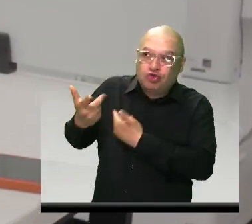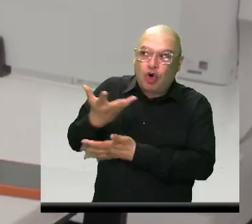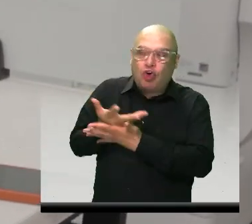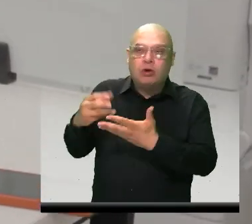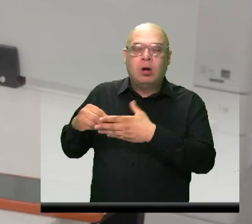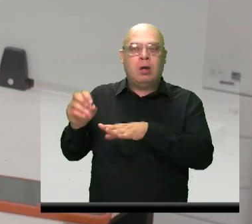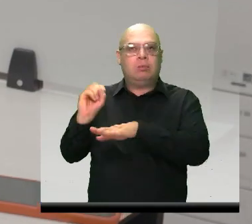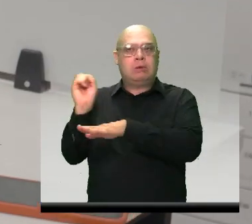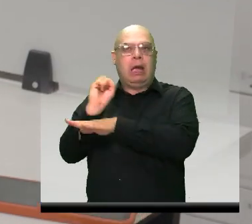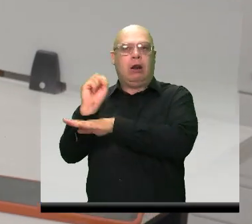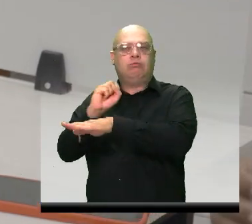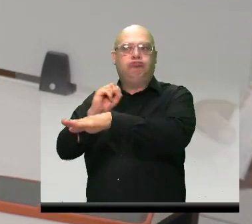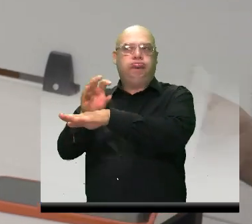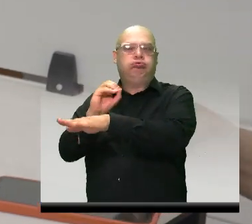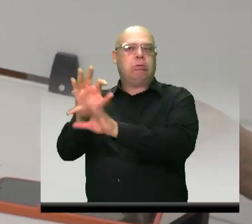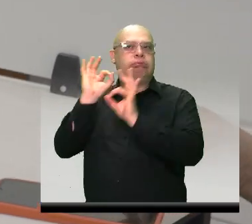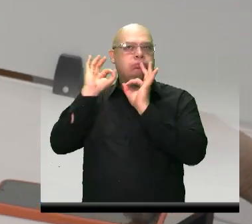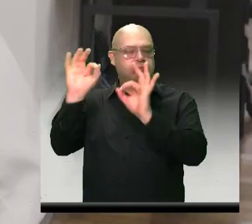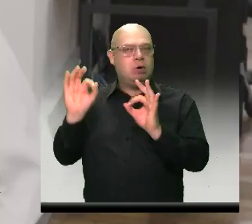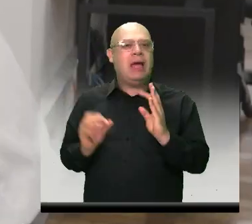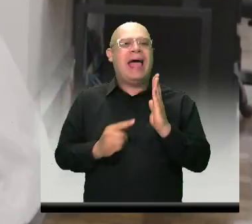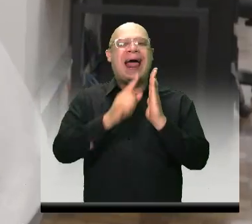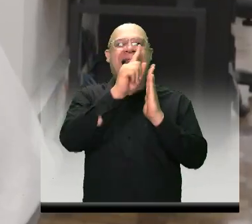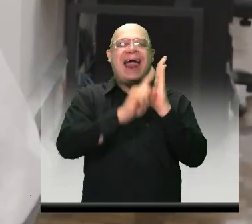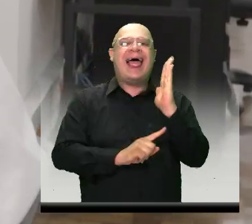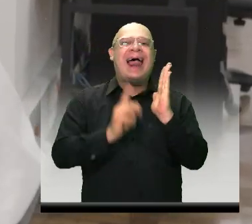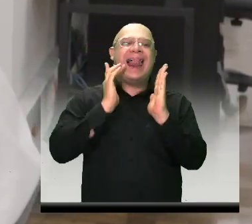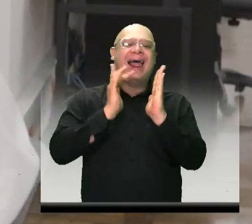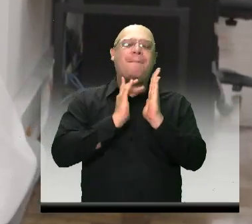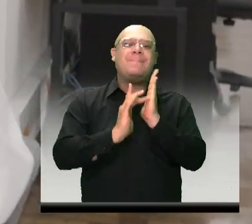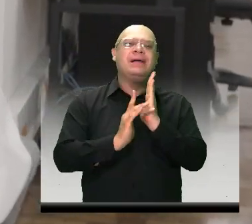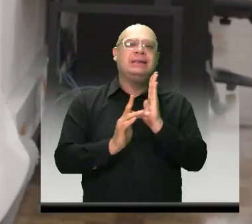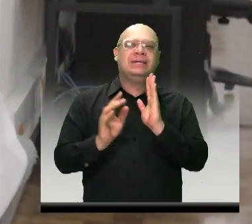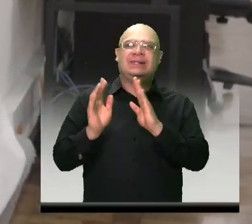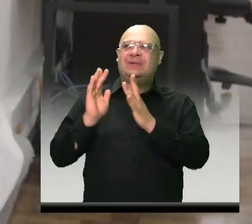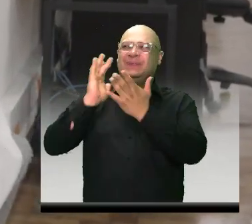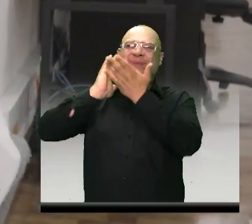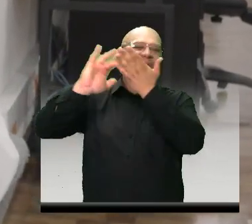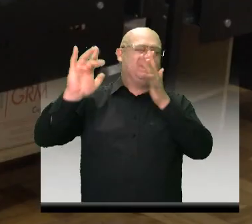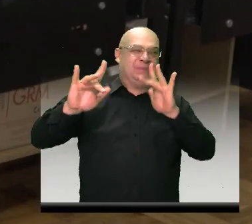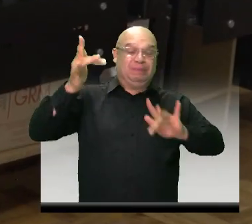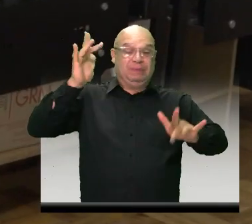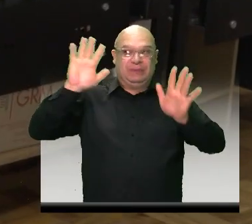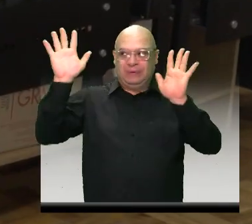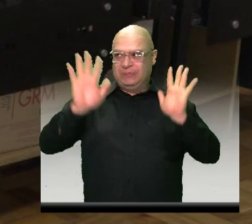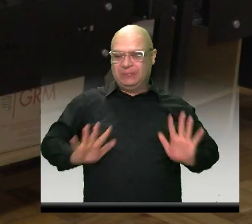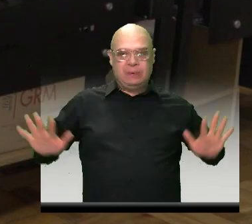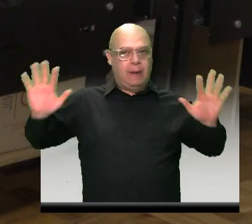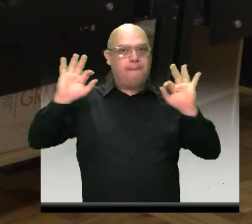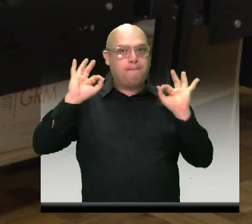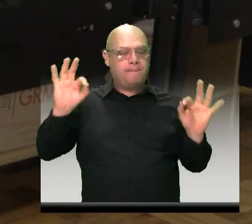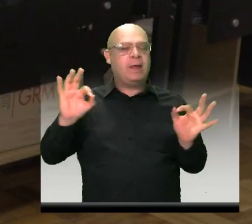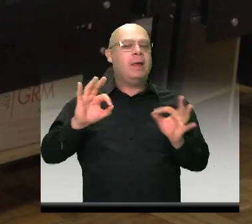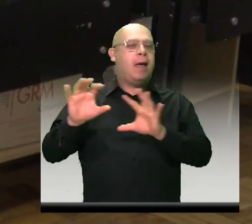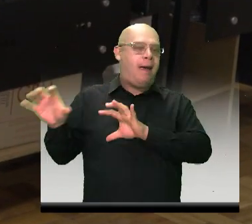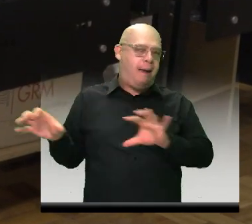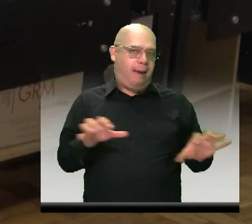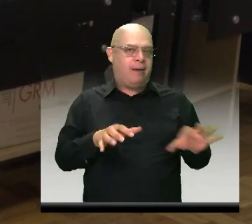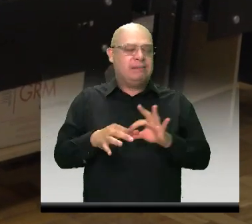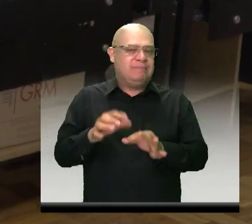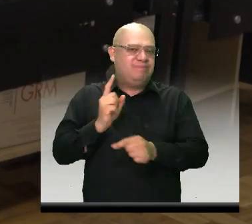vehículo debe contar con planillas de limpieza y desinfección que garanticen que realmente sí realizaron este